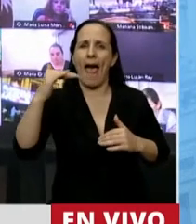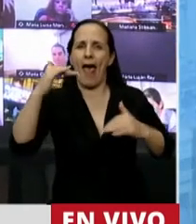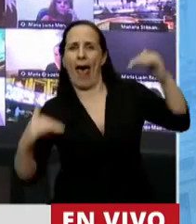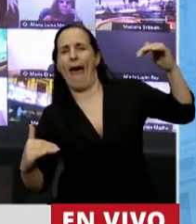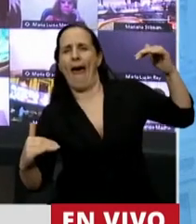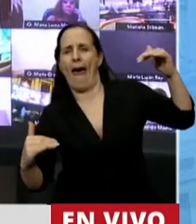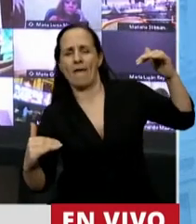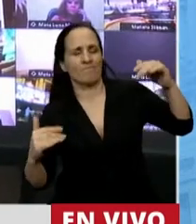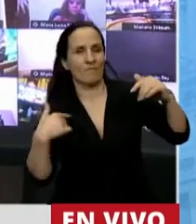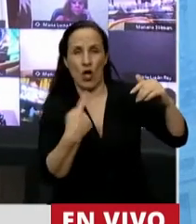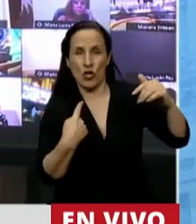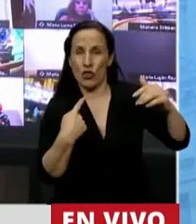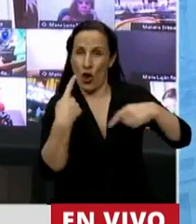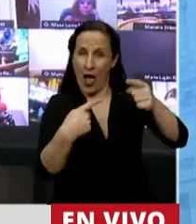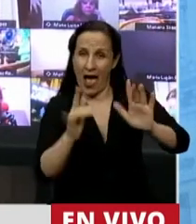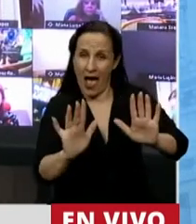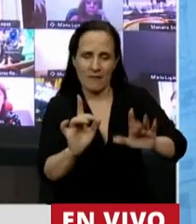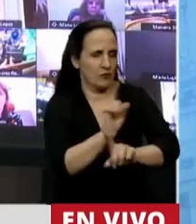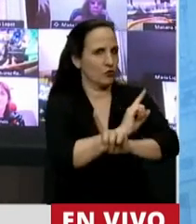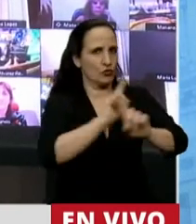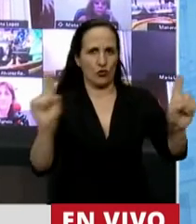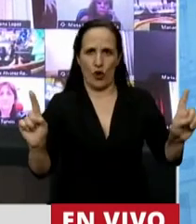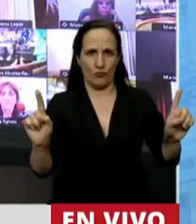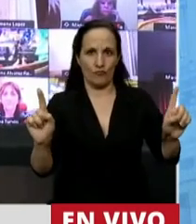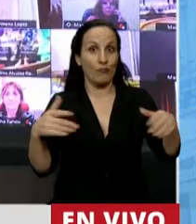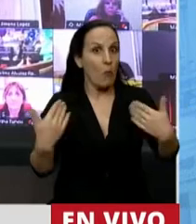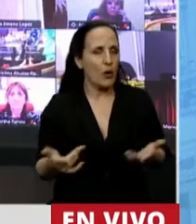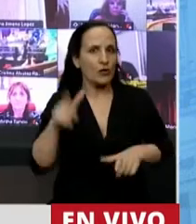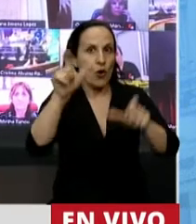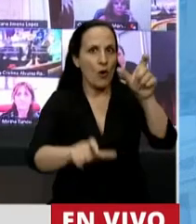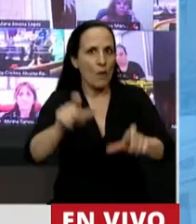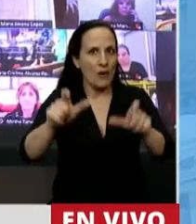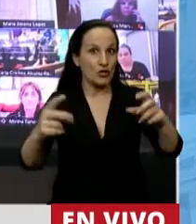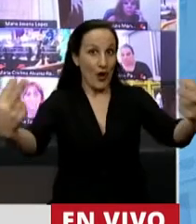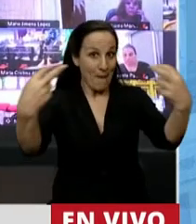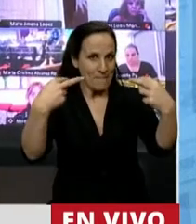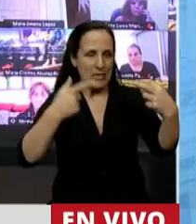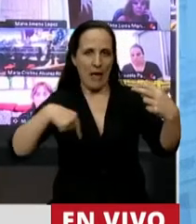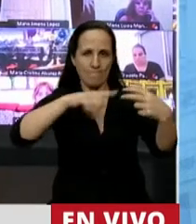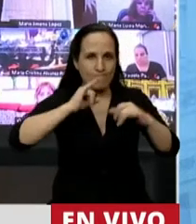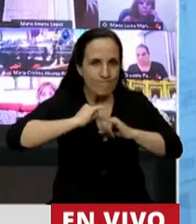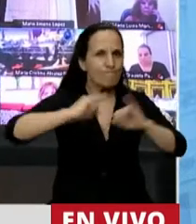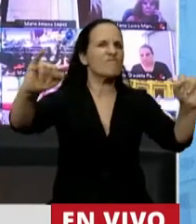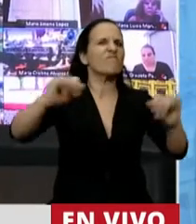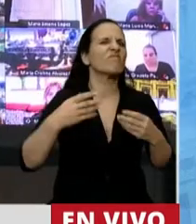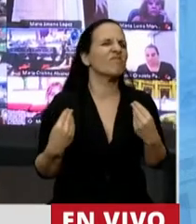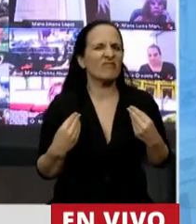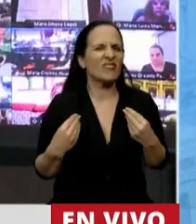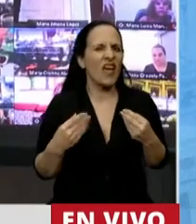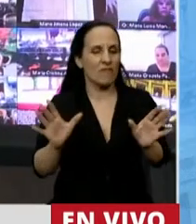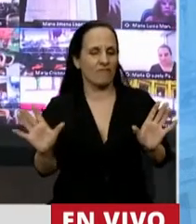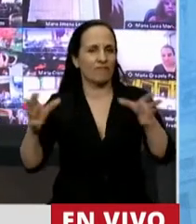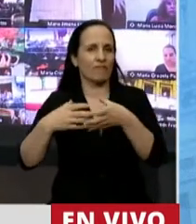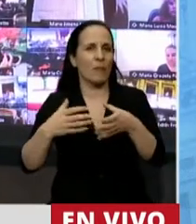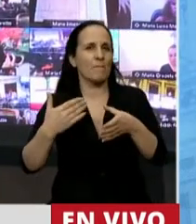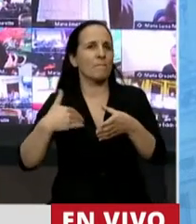Por eso, claramente debemos decirle a aquellos que nos están mirando que esto es una iniciativa impulsada por una mayoría